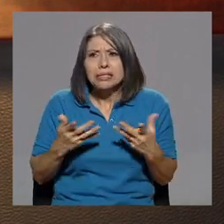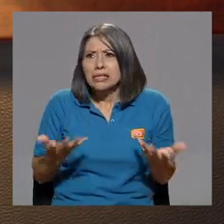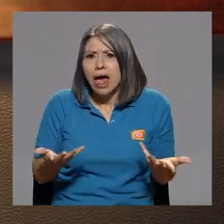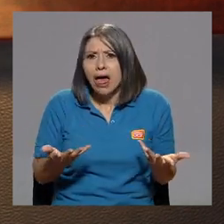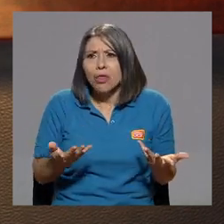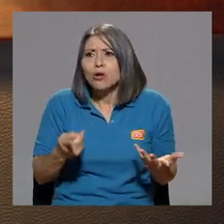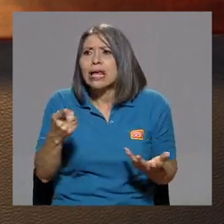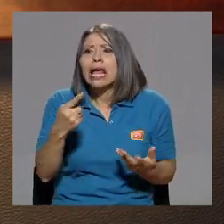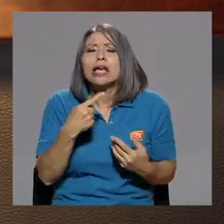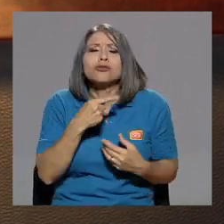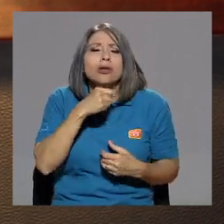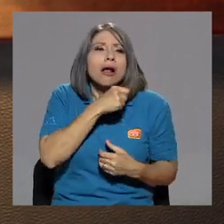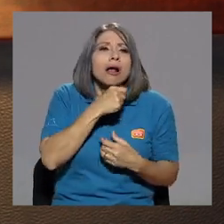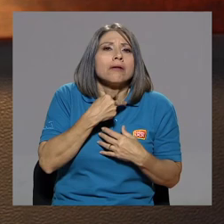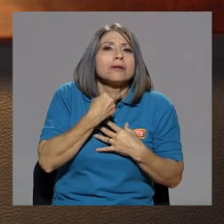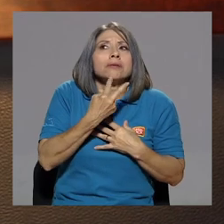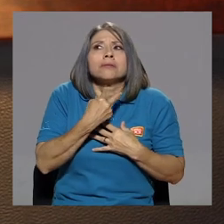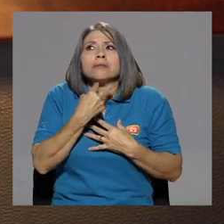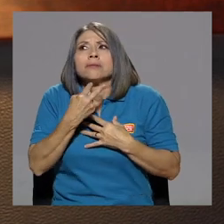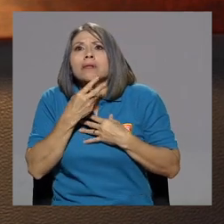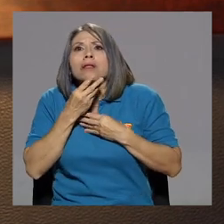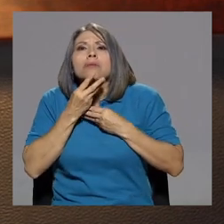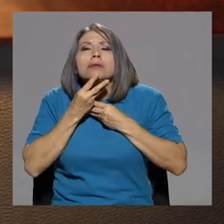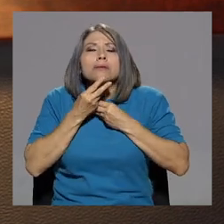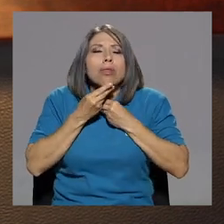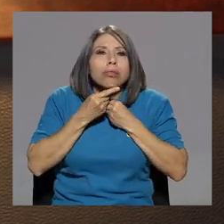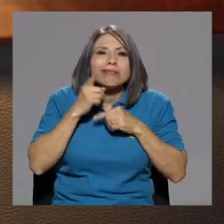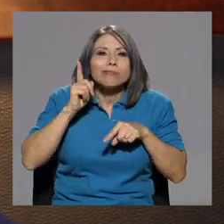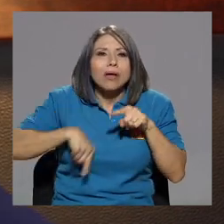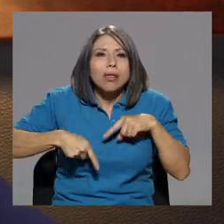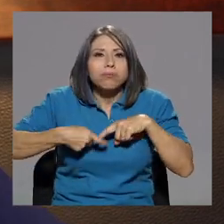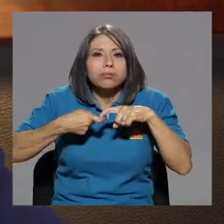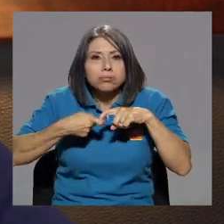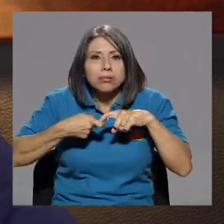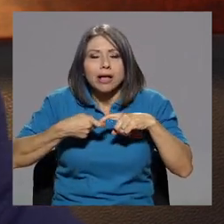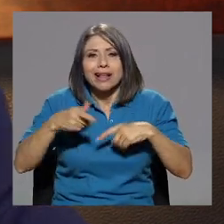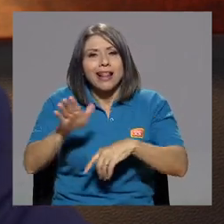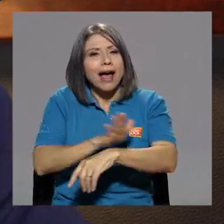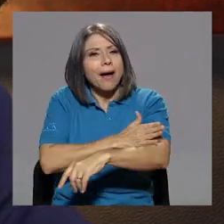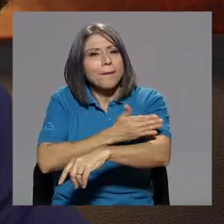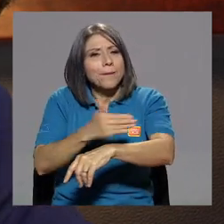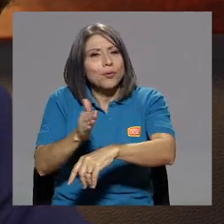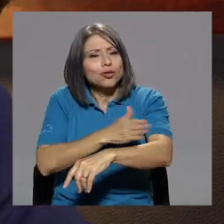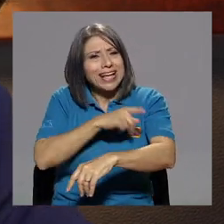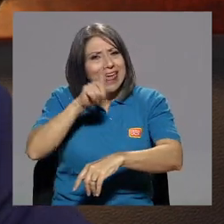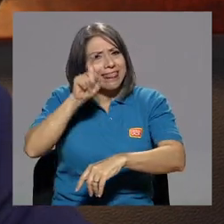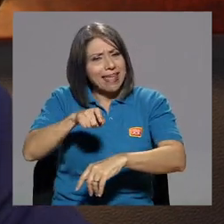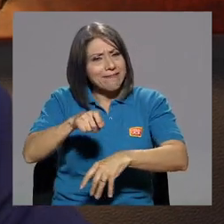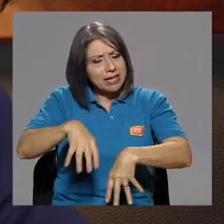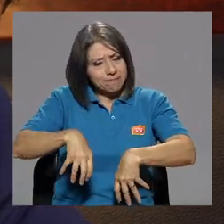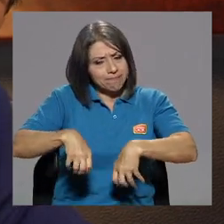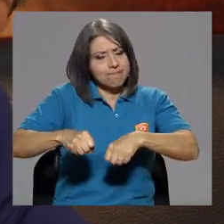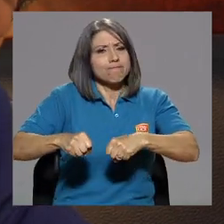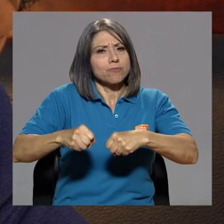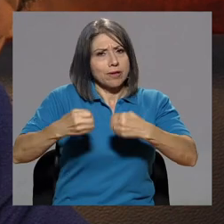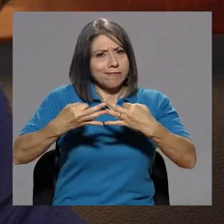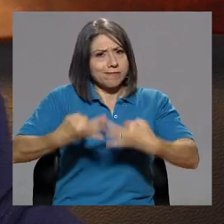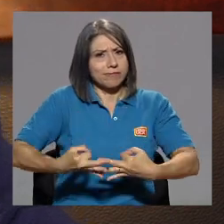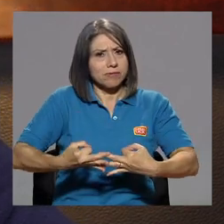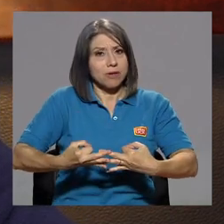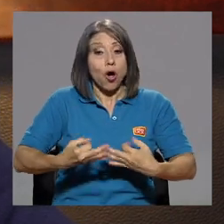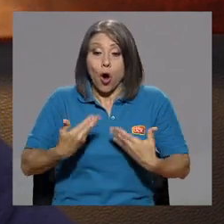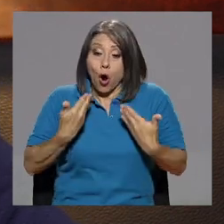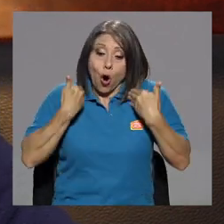se quedan sin voz? Entonces, la música hay que llevarla como tiene que ser. O somos